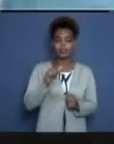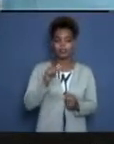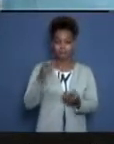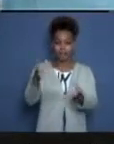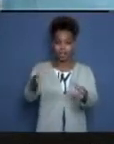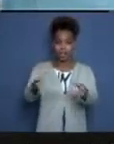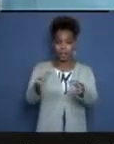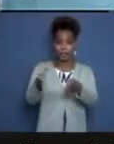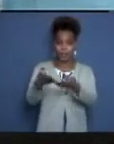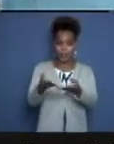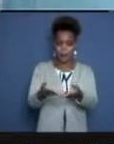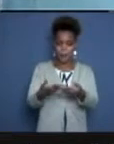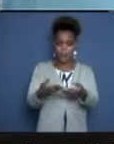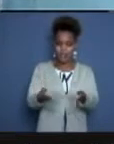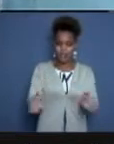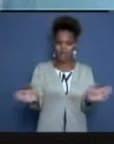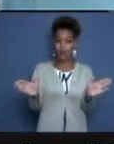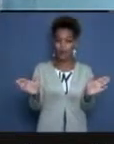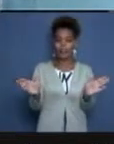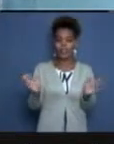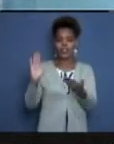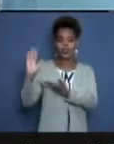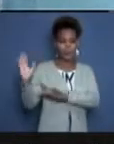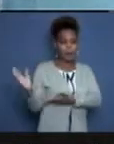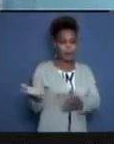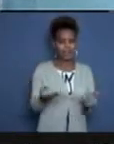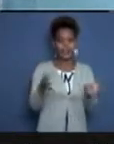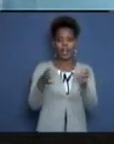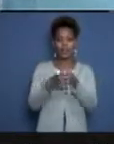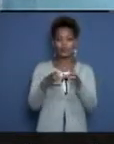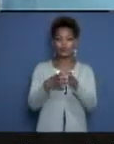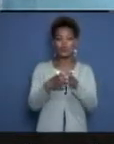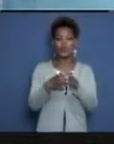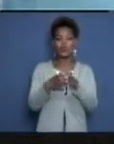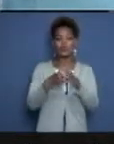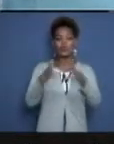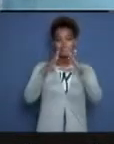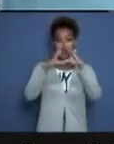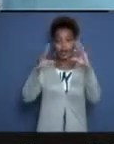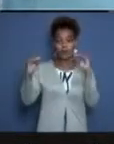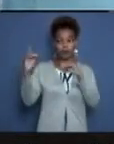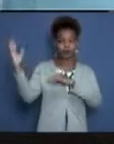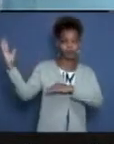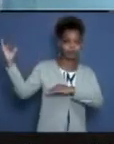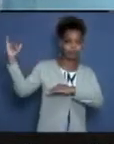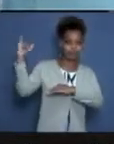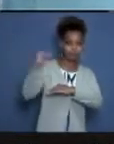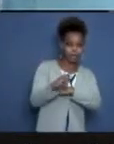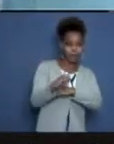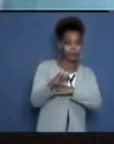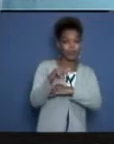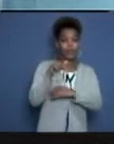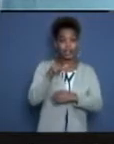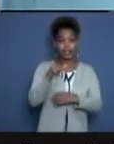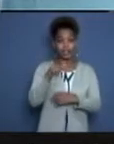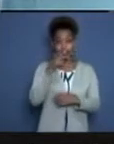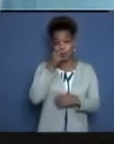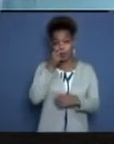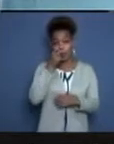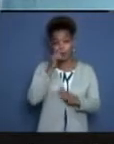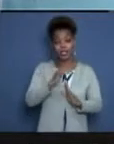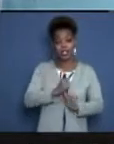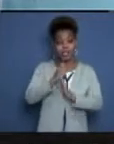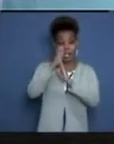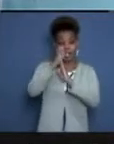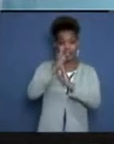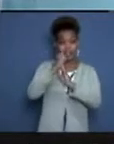último grupo de la delegación cubana que participó en los Juegos Olímpicos de Tokio 2020 más uno. El líder político